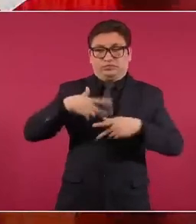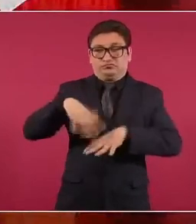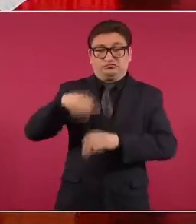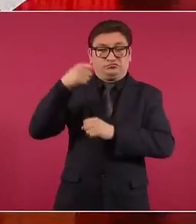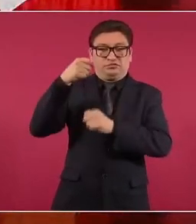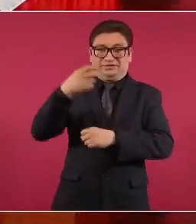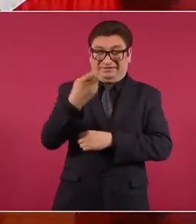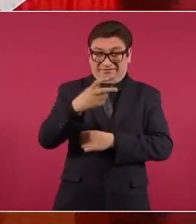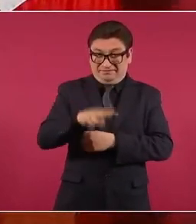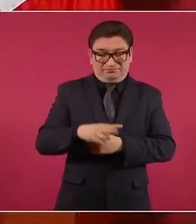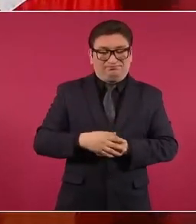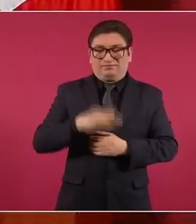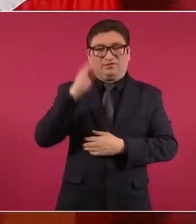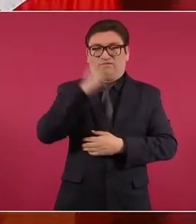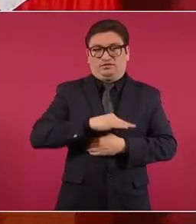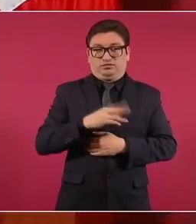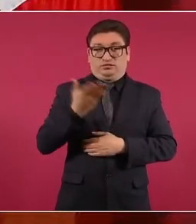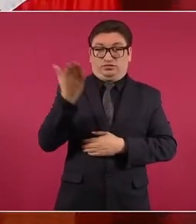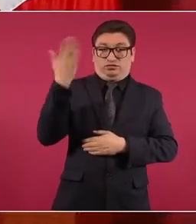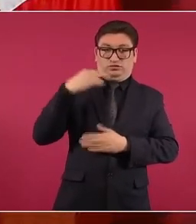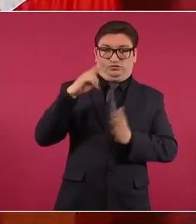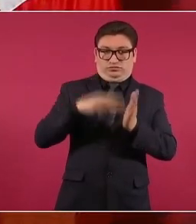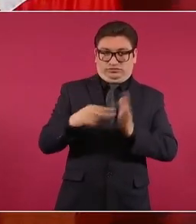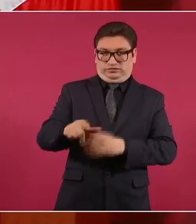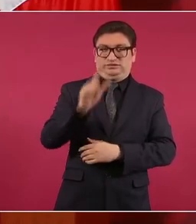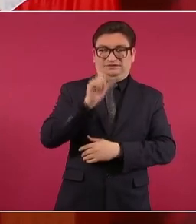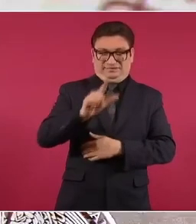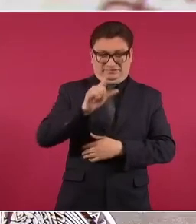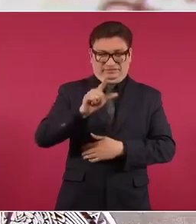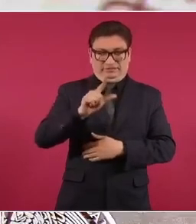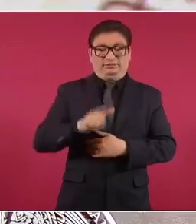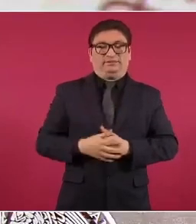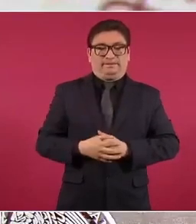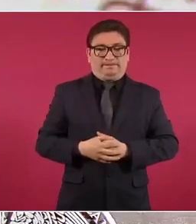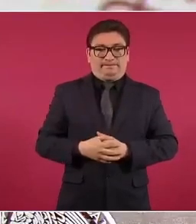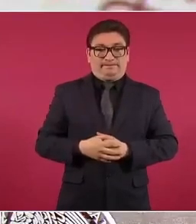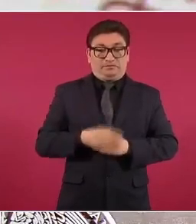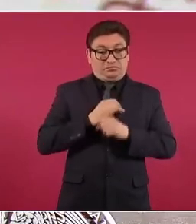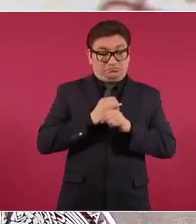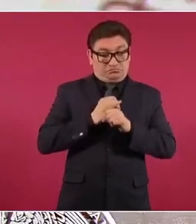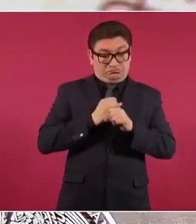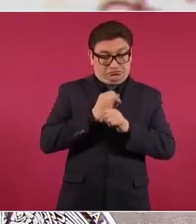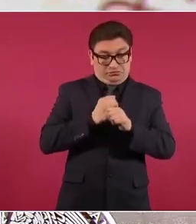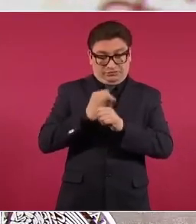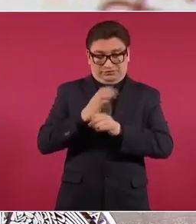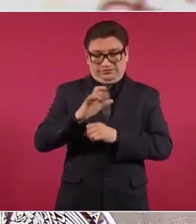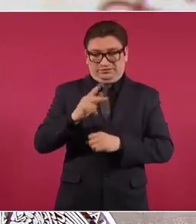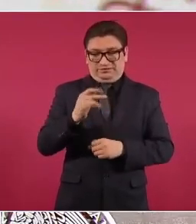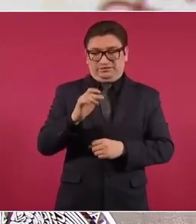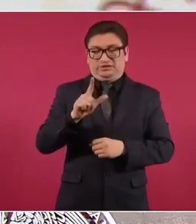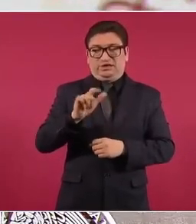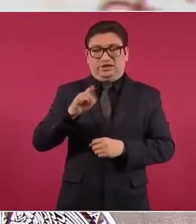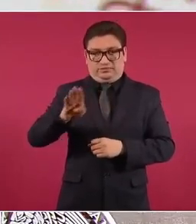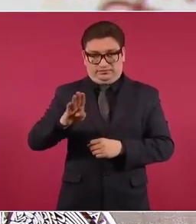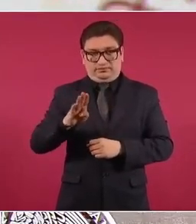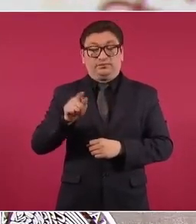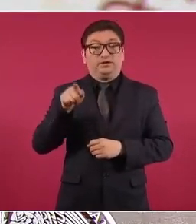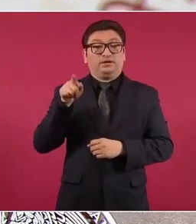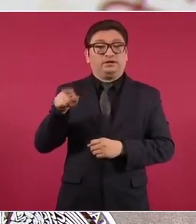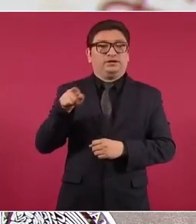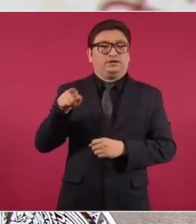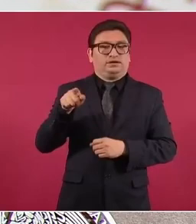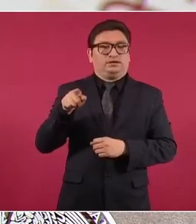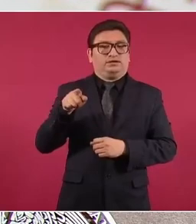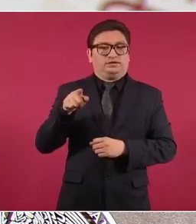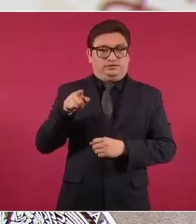falso. En 2017, vámonos un poco más atrás, un estudio de Citizen Lab, dependiente,